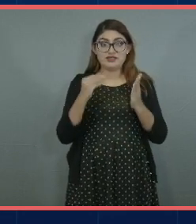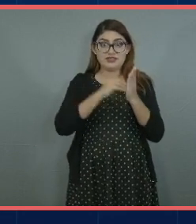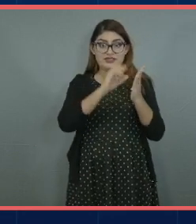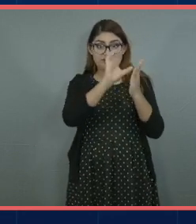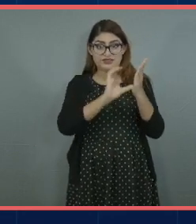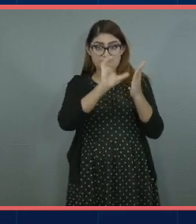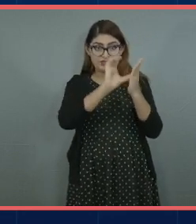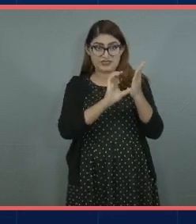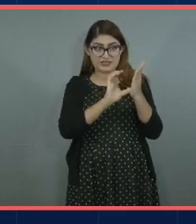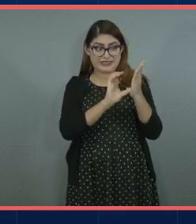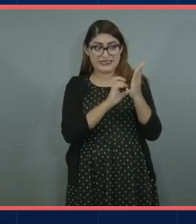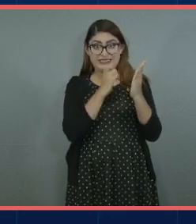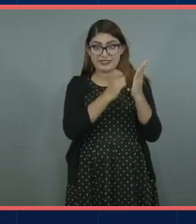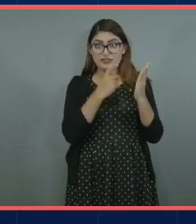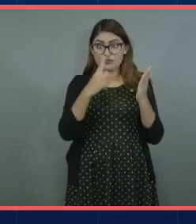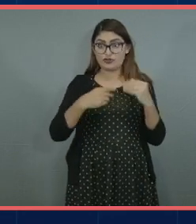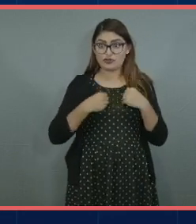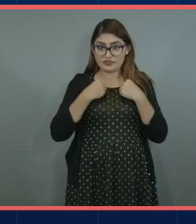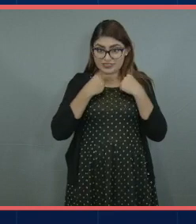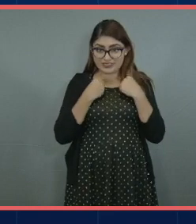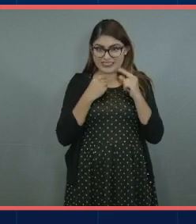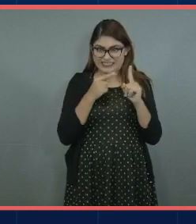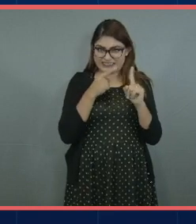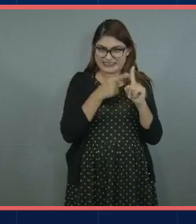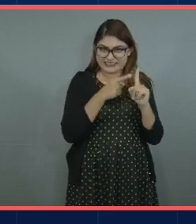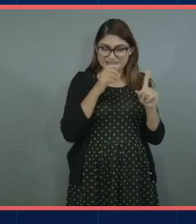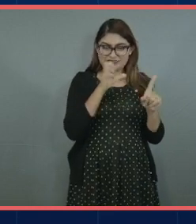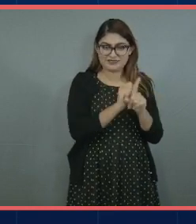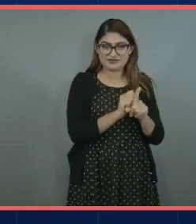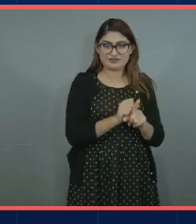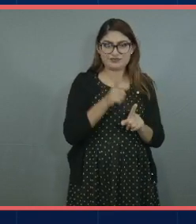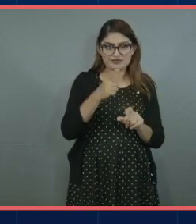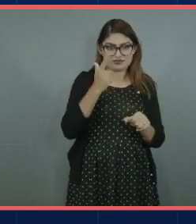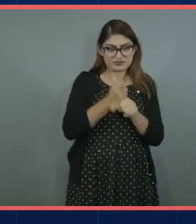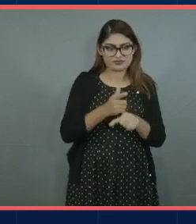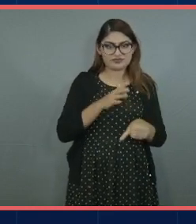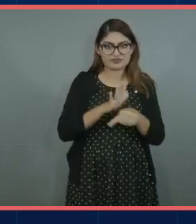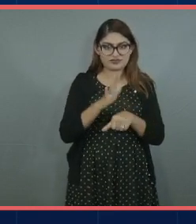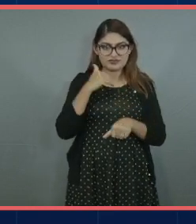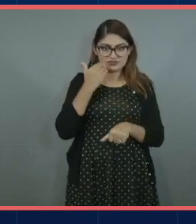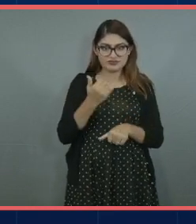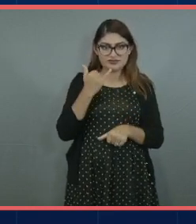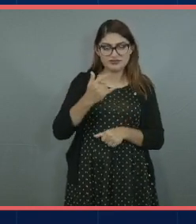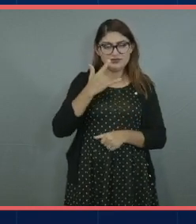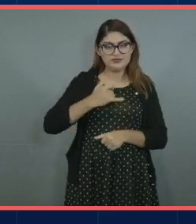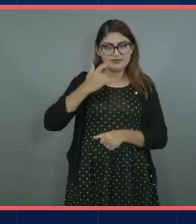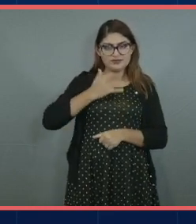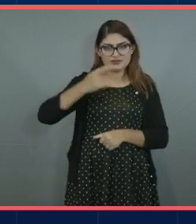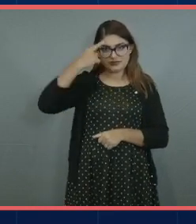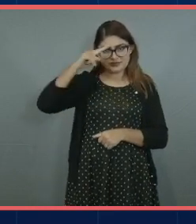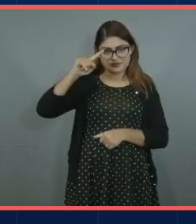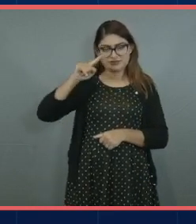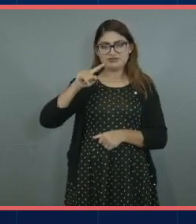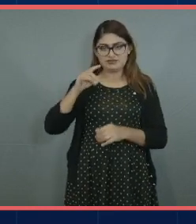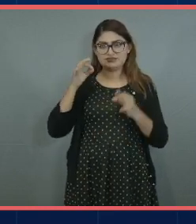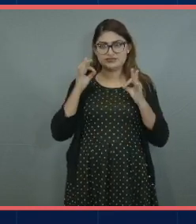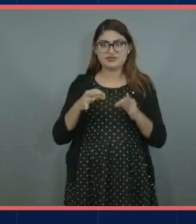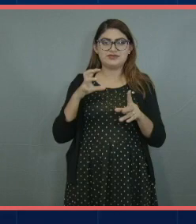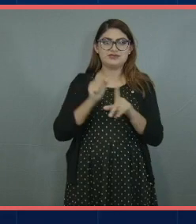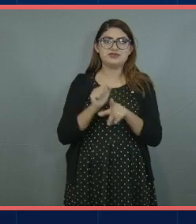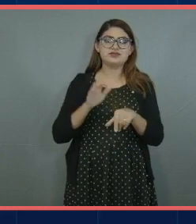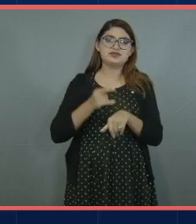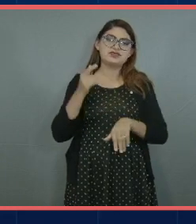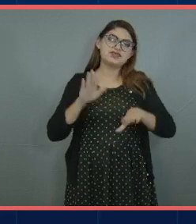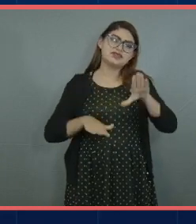en tu vida ¿no? identifica justo lo que quieres y y orgánízate para llegar a ello porque muchas veces se nos